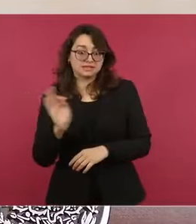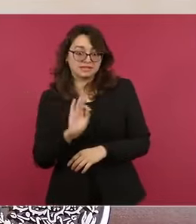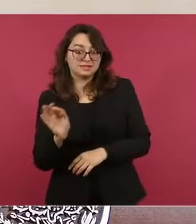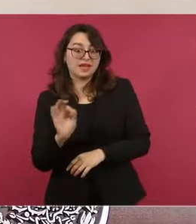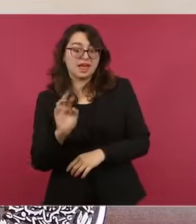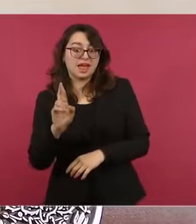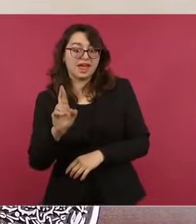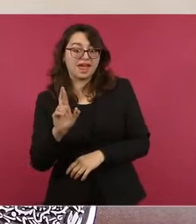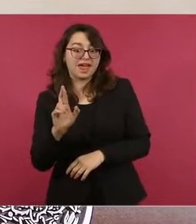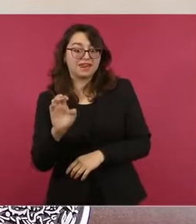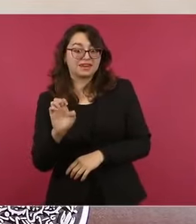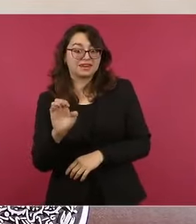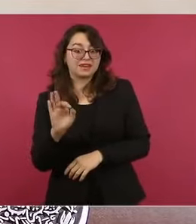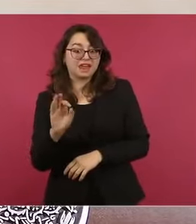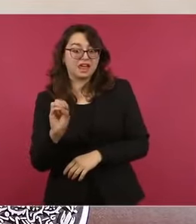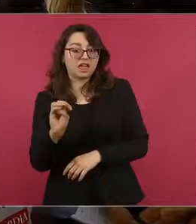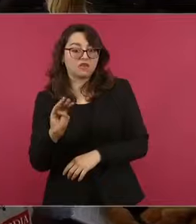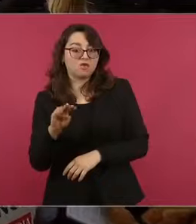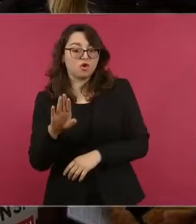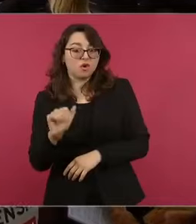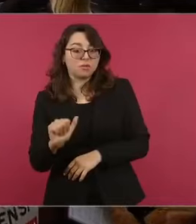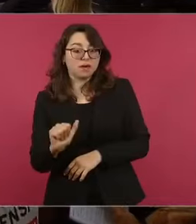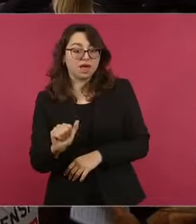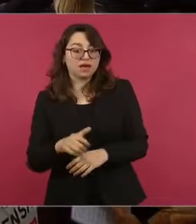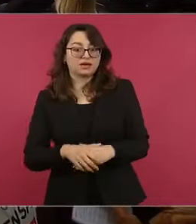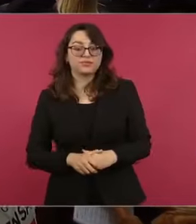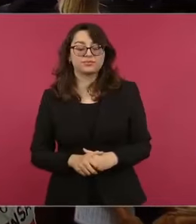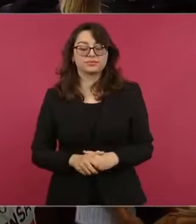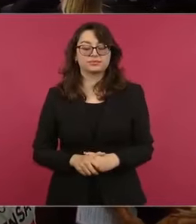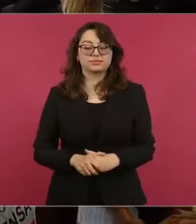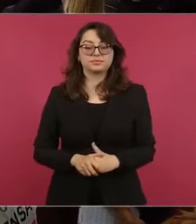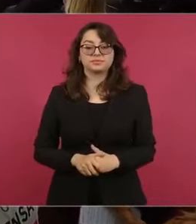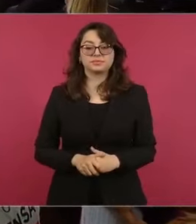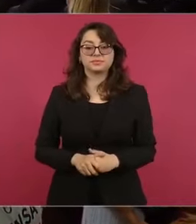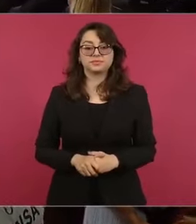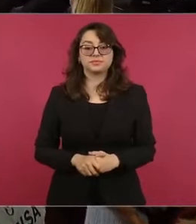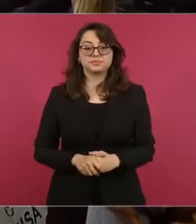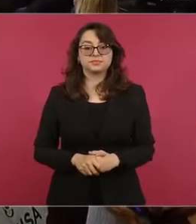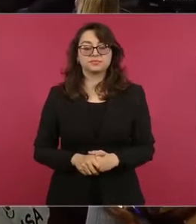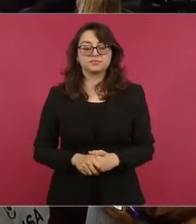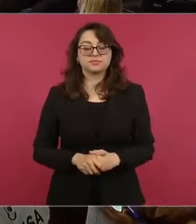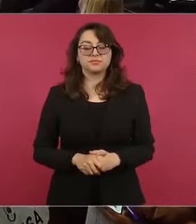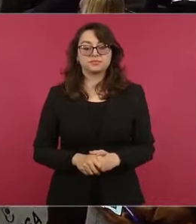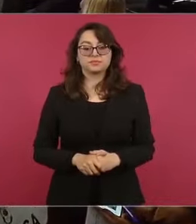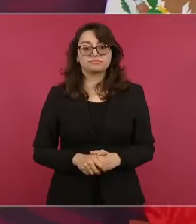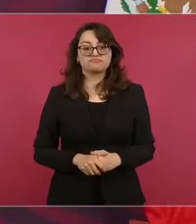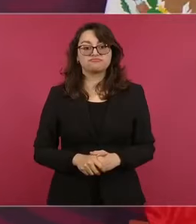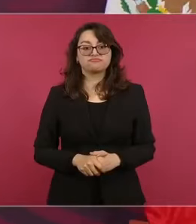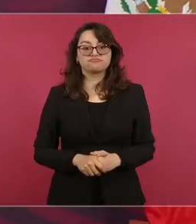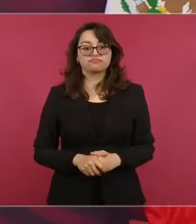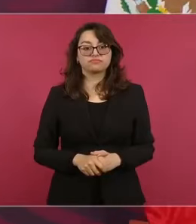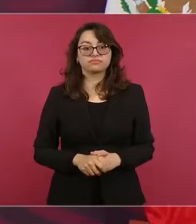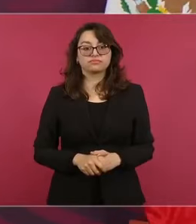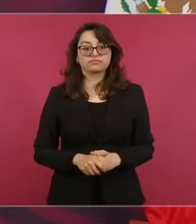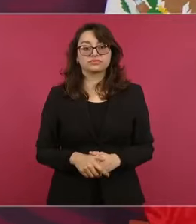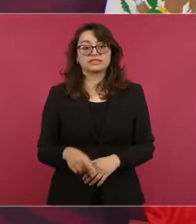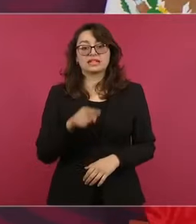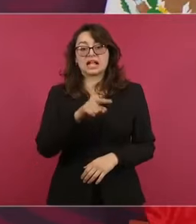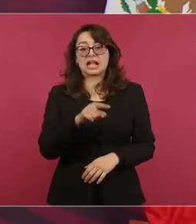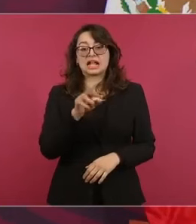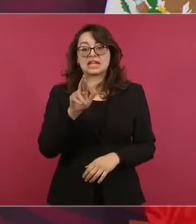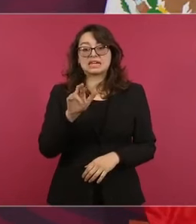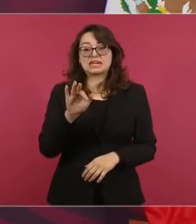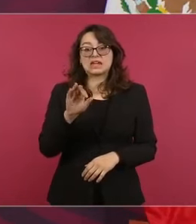Y eso que ya está un progre, un progre buenondita